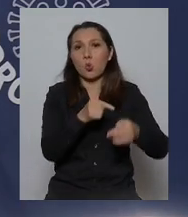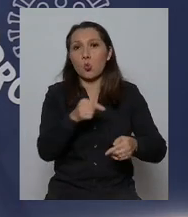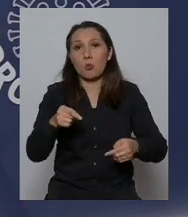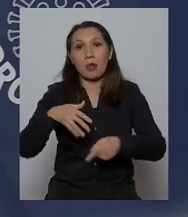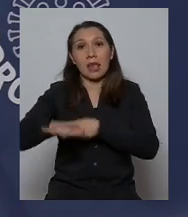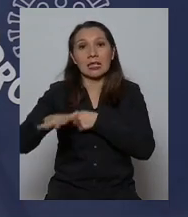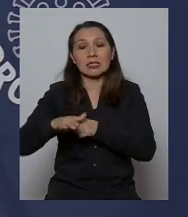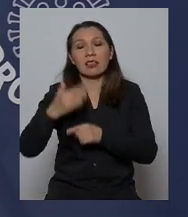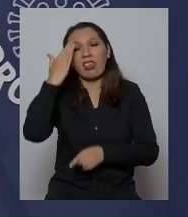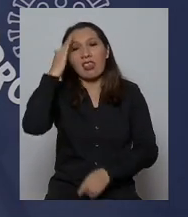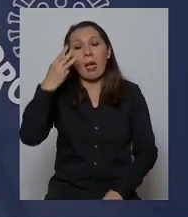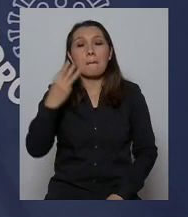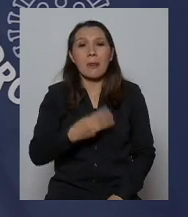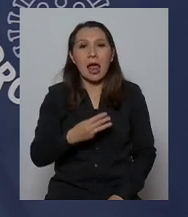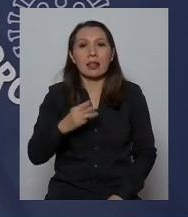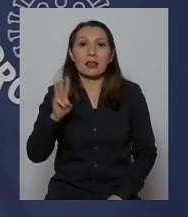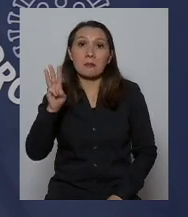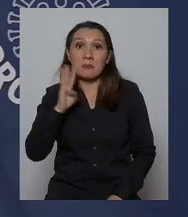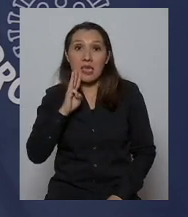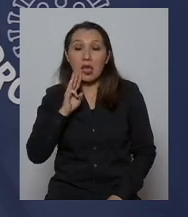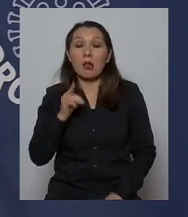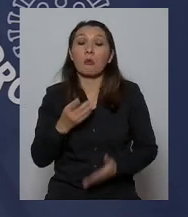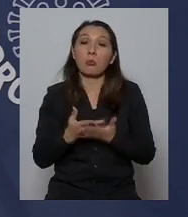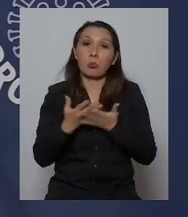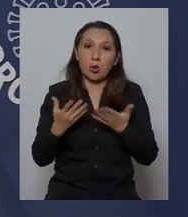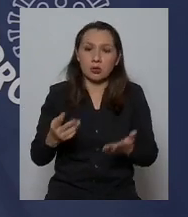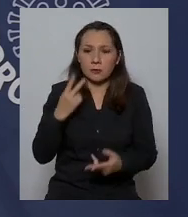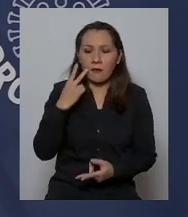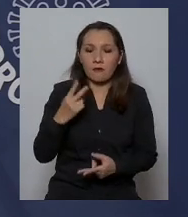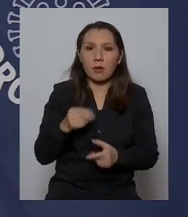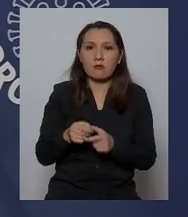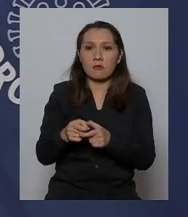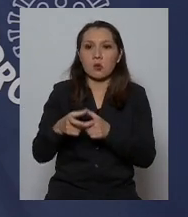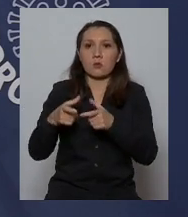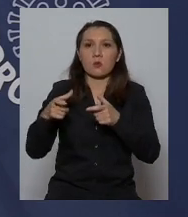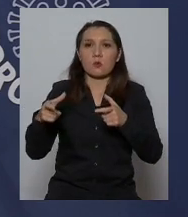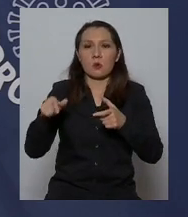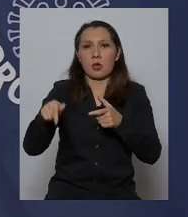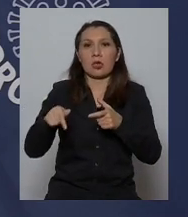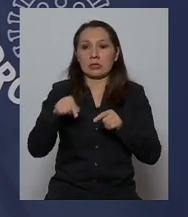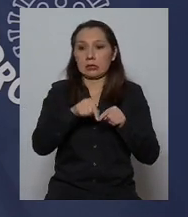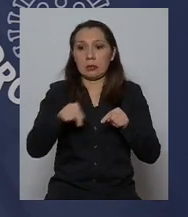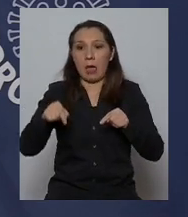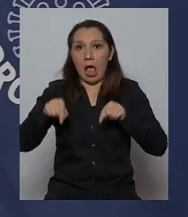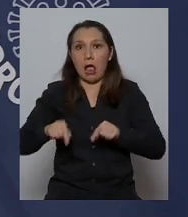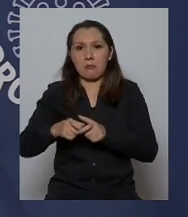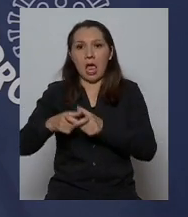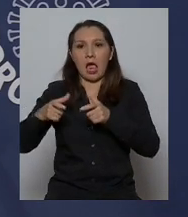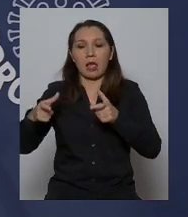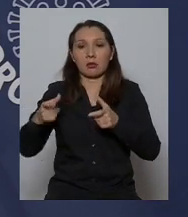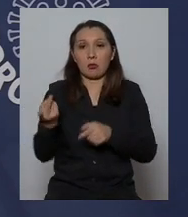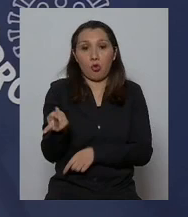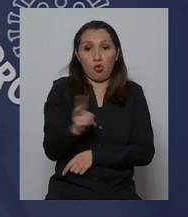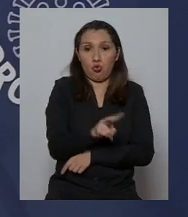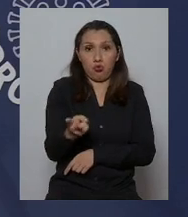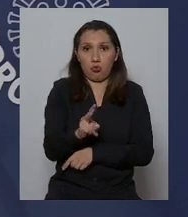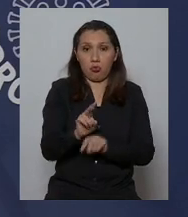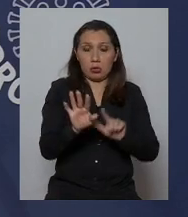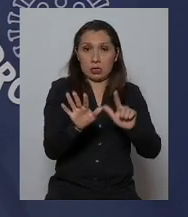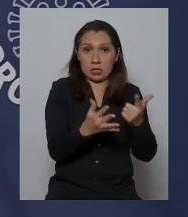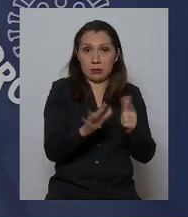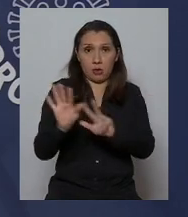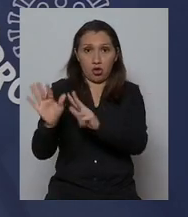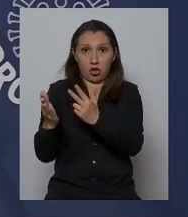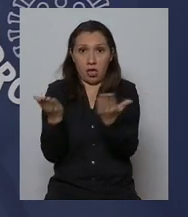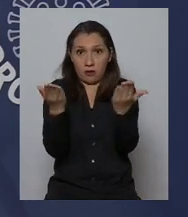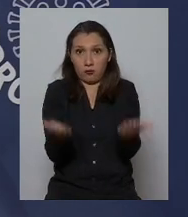15 el día martes el día miércoles y por eso vemos ese incremento en esta semana pero ambos informes y quiero